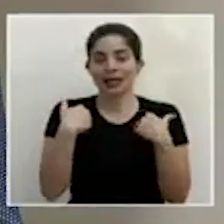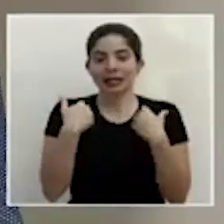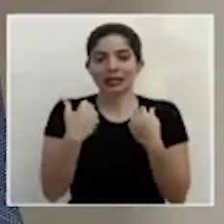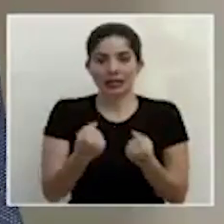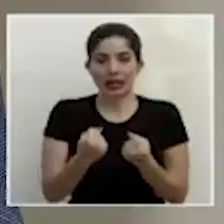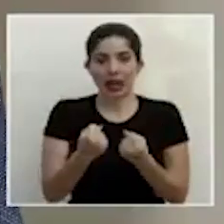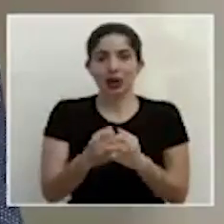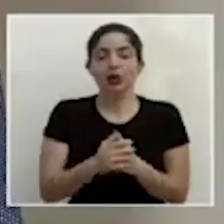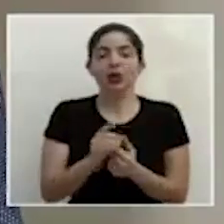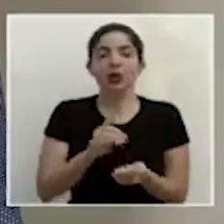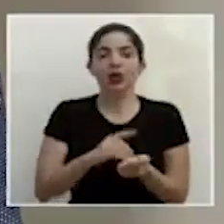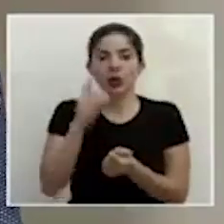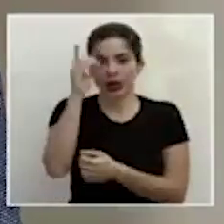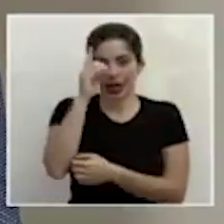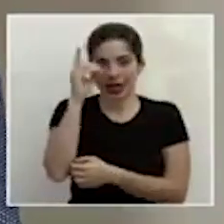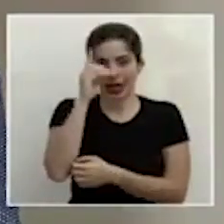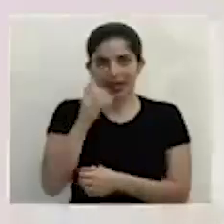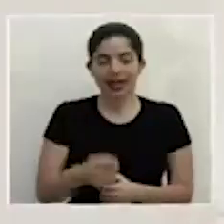Daniel Salas.